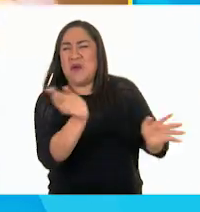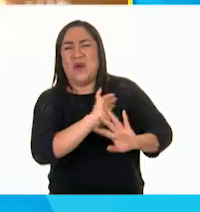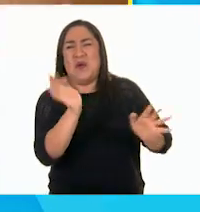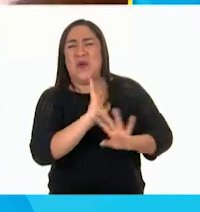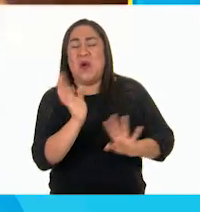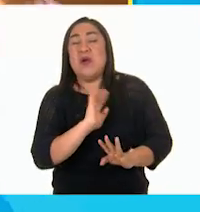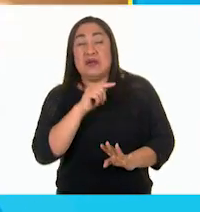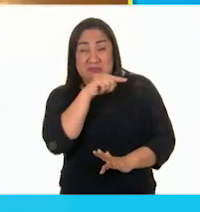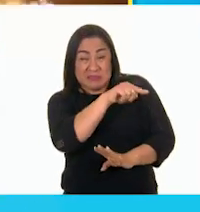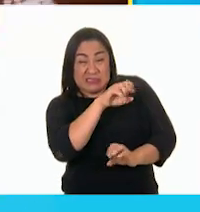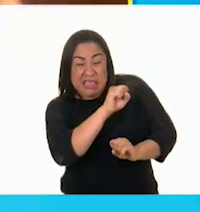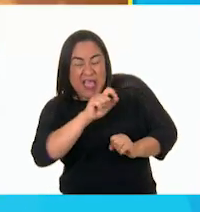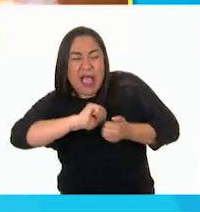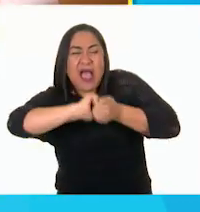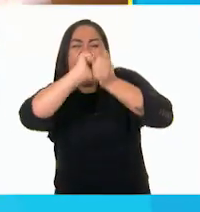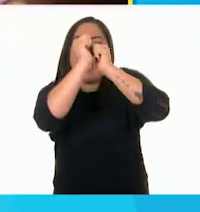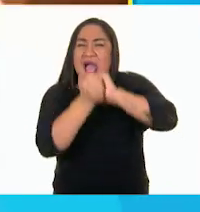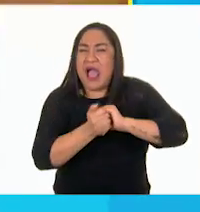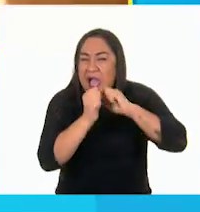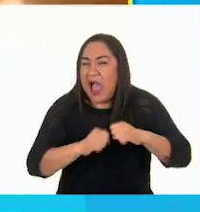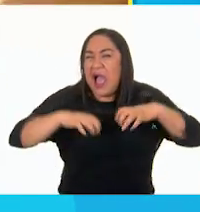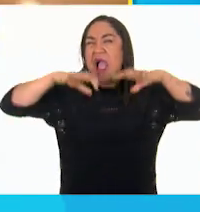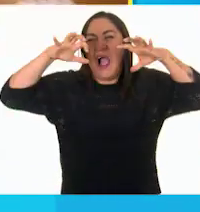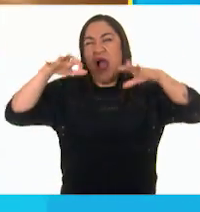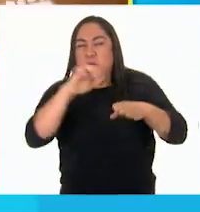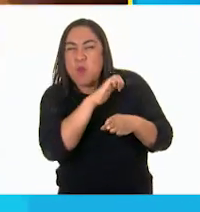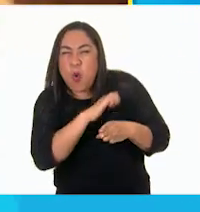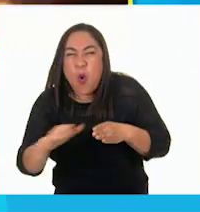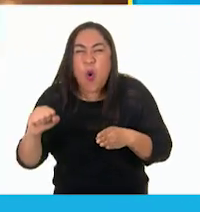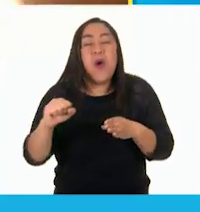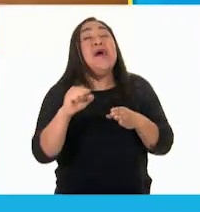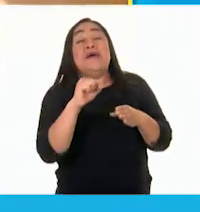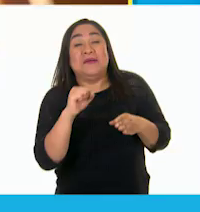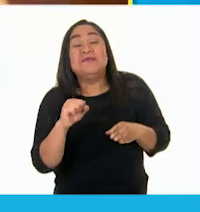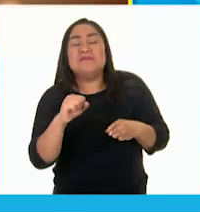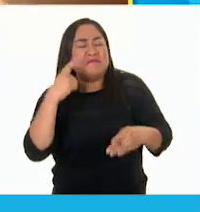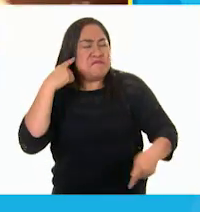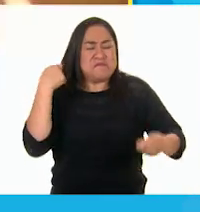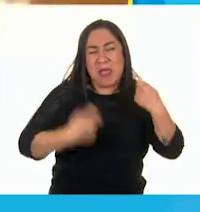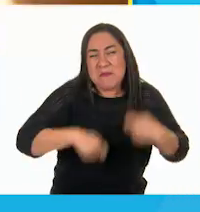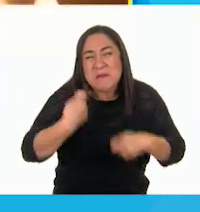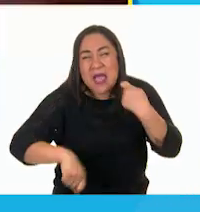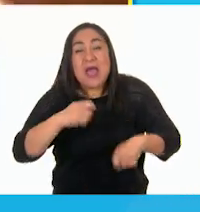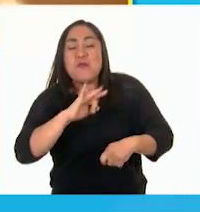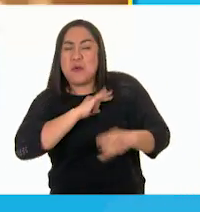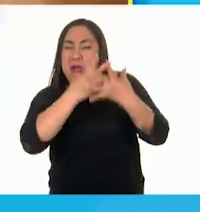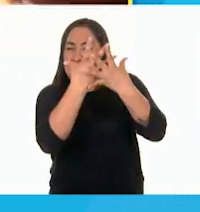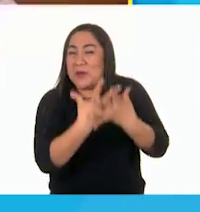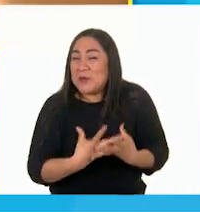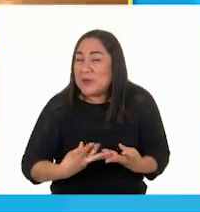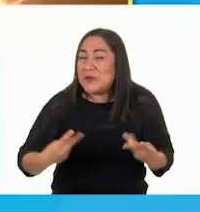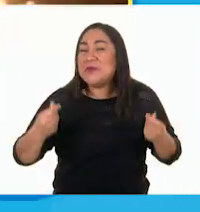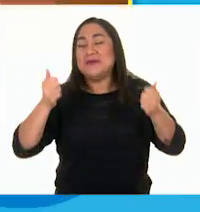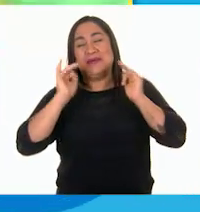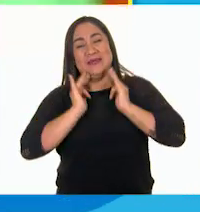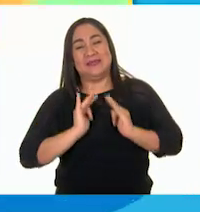no. Staff se convirtió en un monstruo morado, pero el metal solo puede alterarlo. ¡Ahhh!